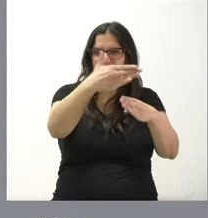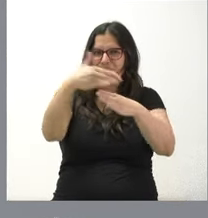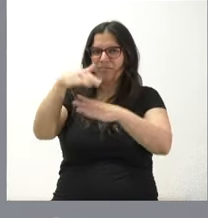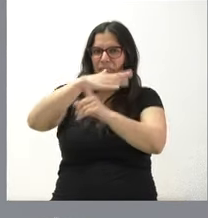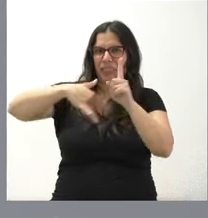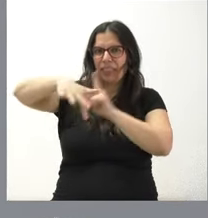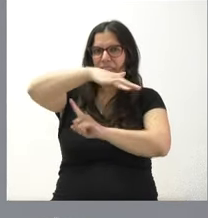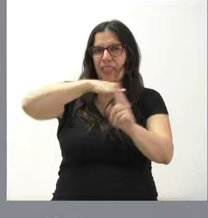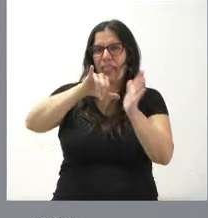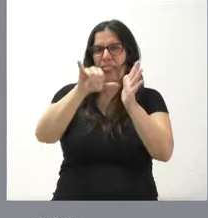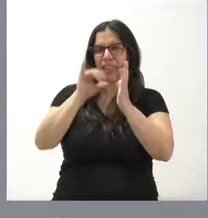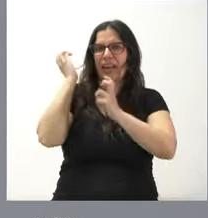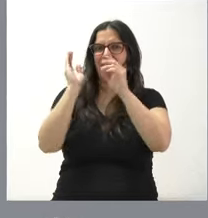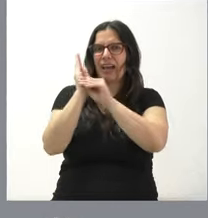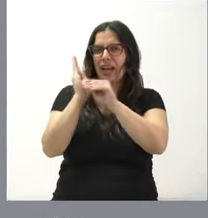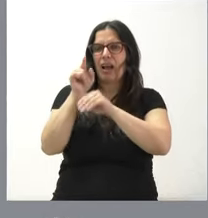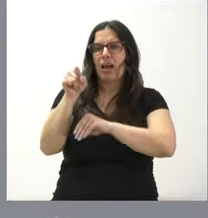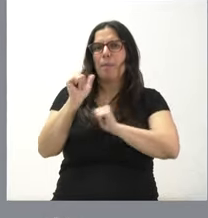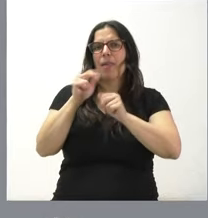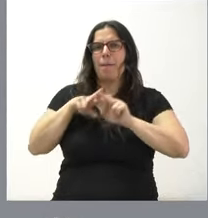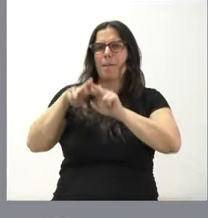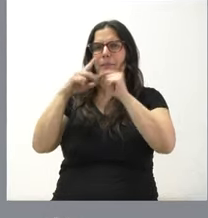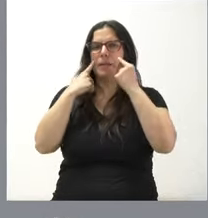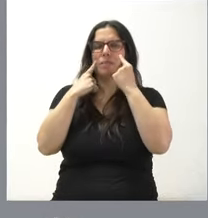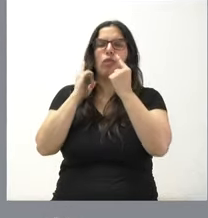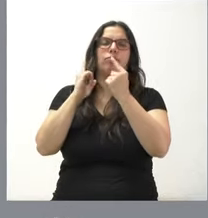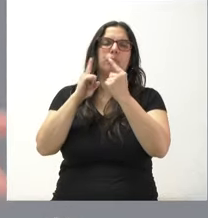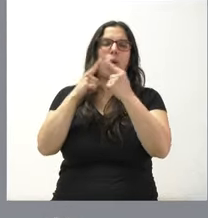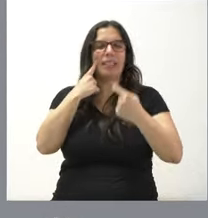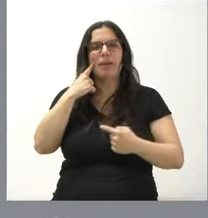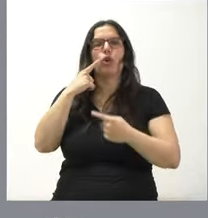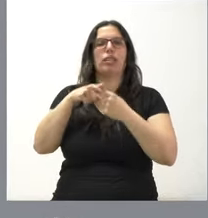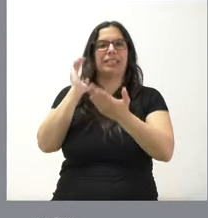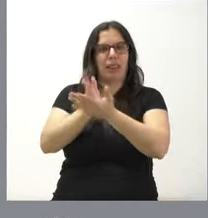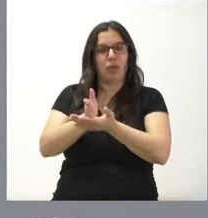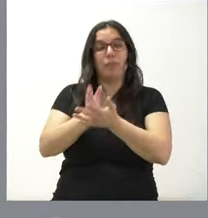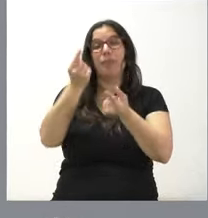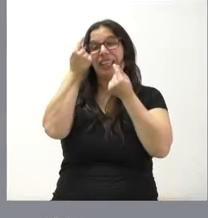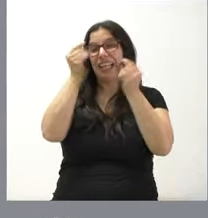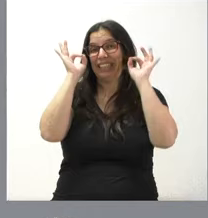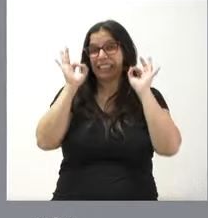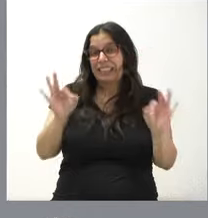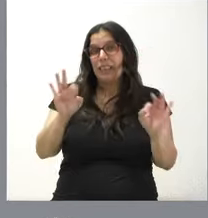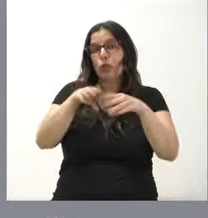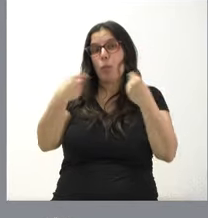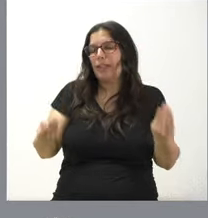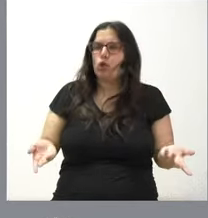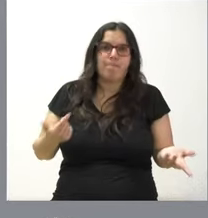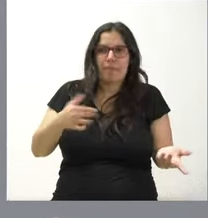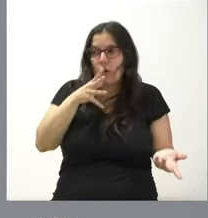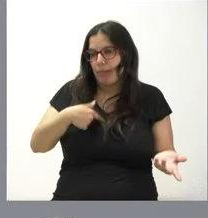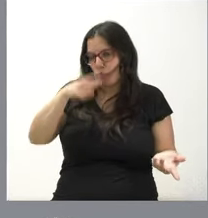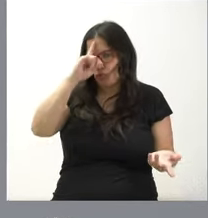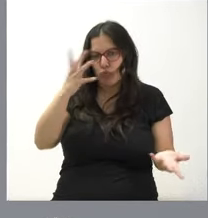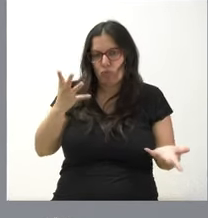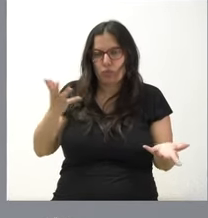esto es lo que da lugar a los procedimientos de inspección y de sanción que corresponden. El detalle concreto del documento no lo tengo en este momento